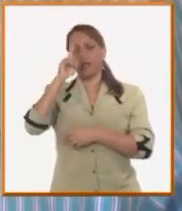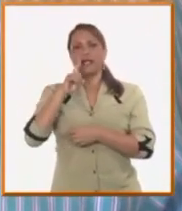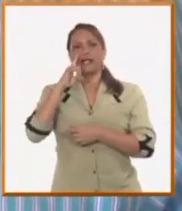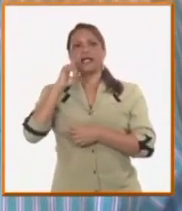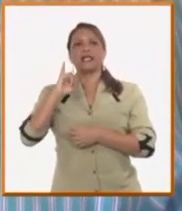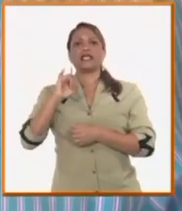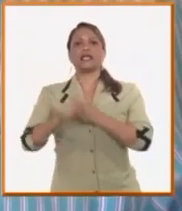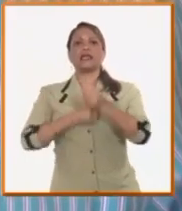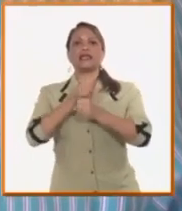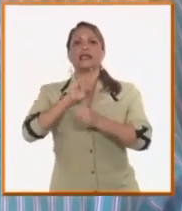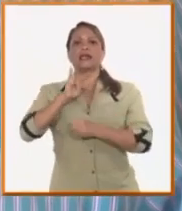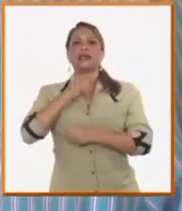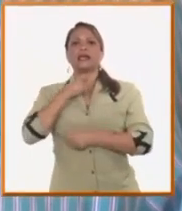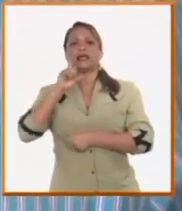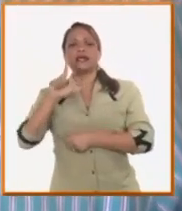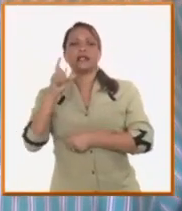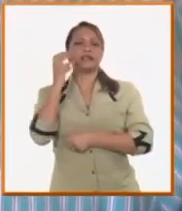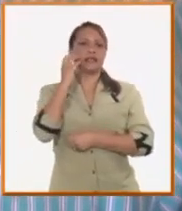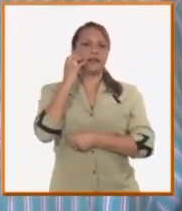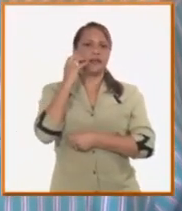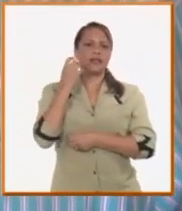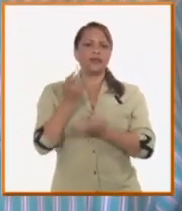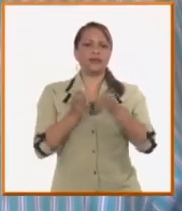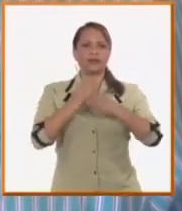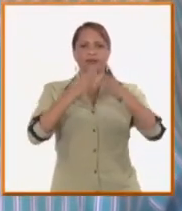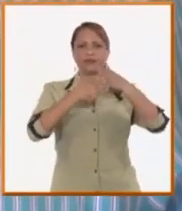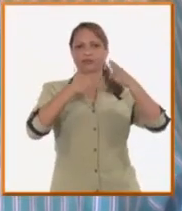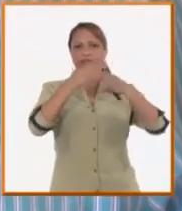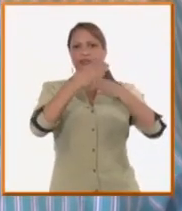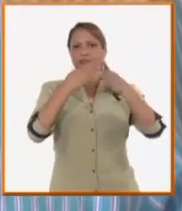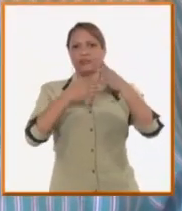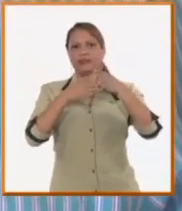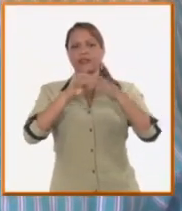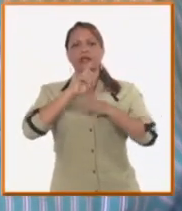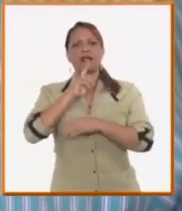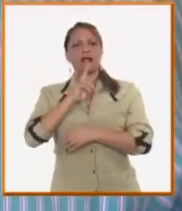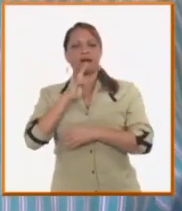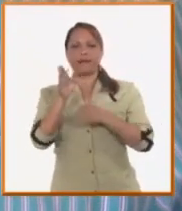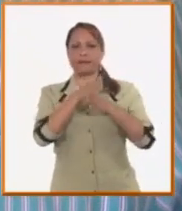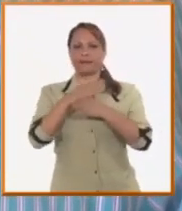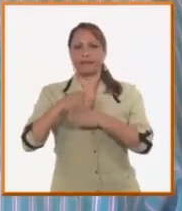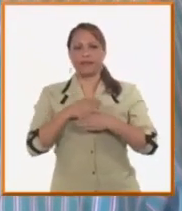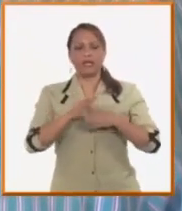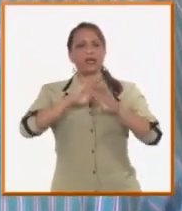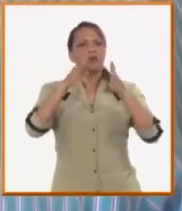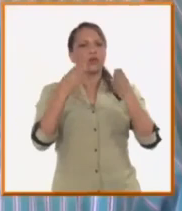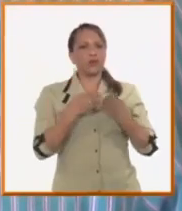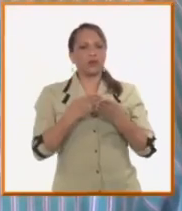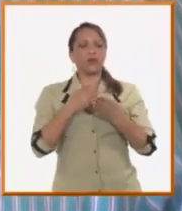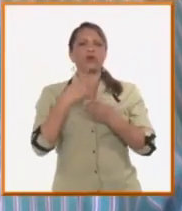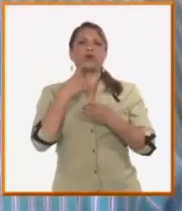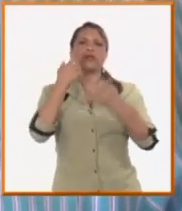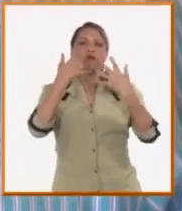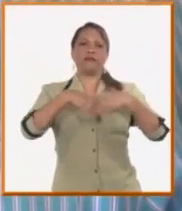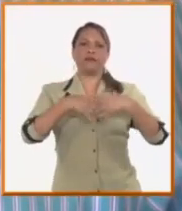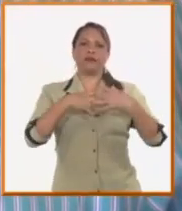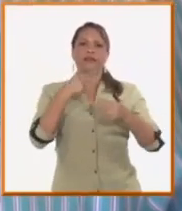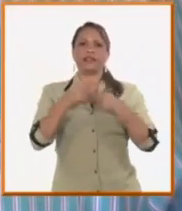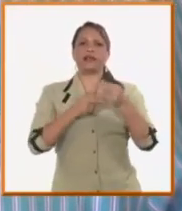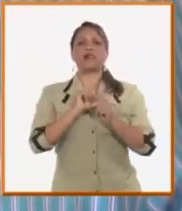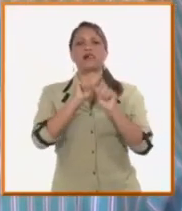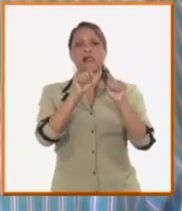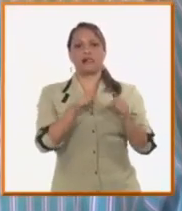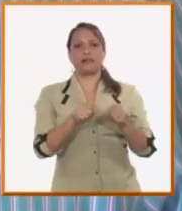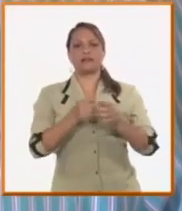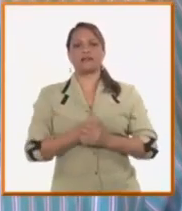el cemento, el recurso hidráulico y todo lo que tiene que ver con infraestructura del país y por eso fue nominalizada en su momento como